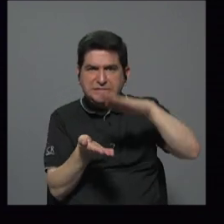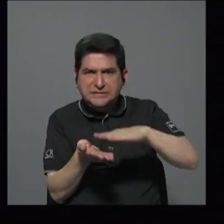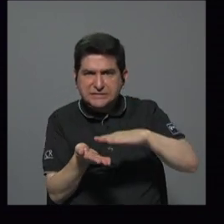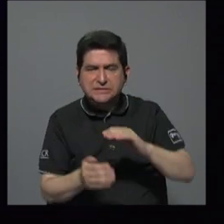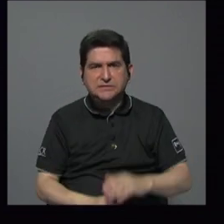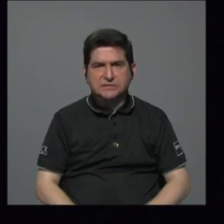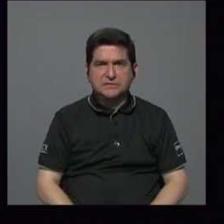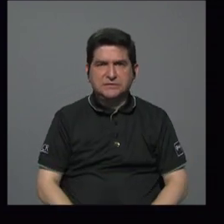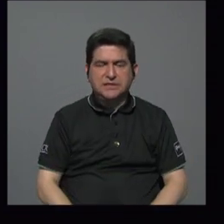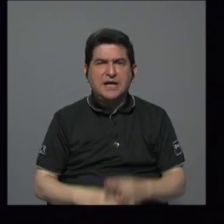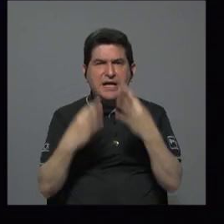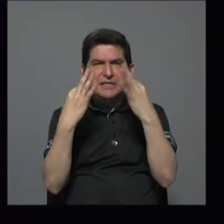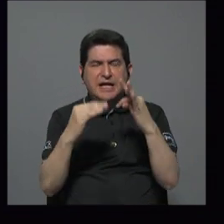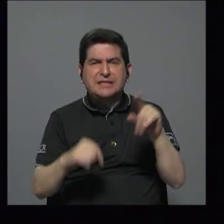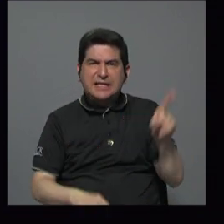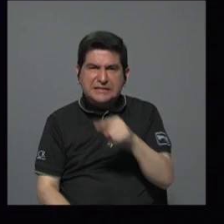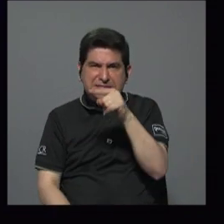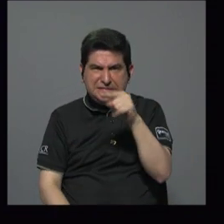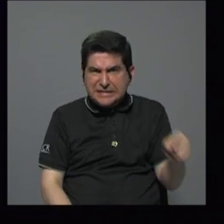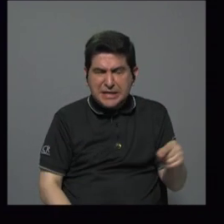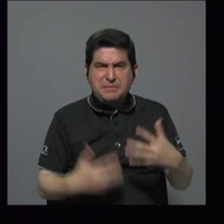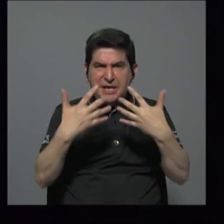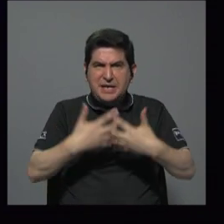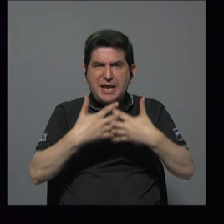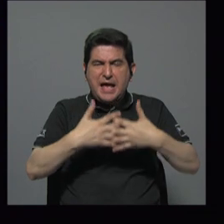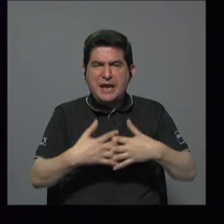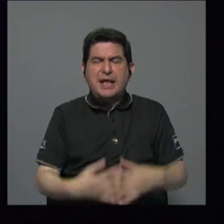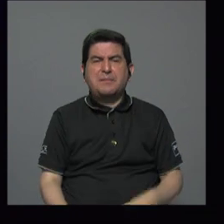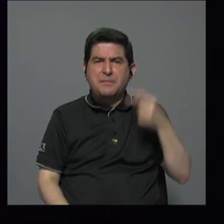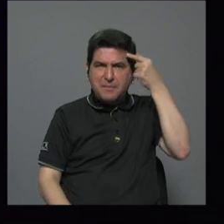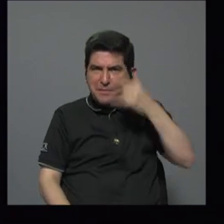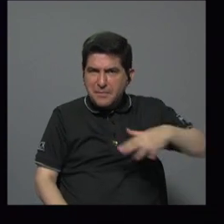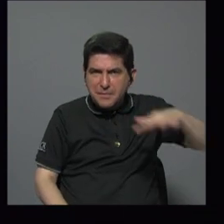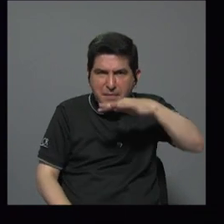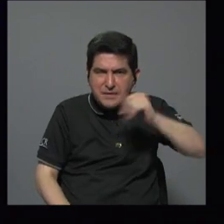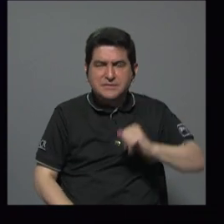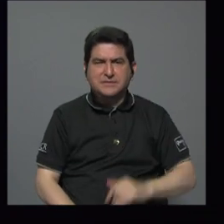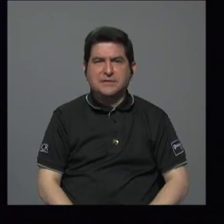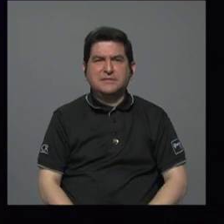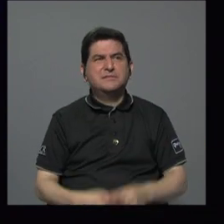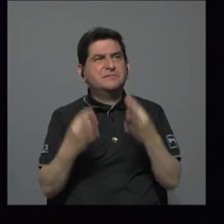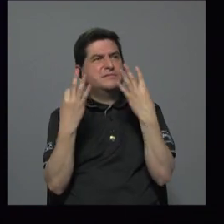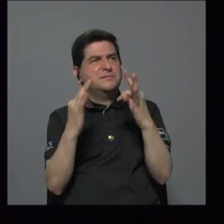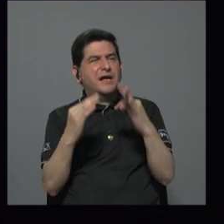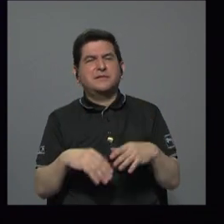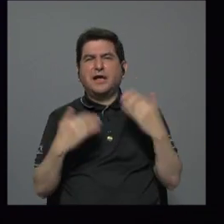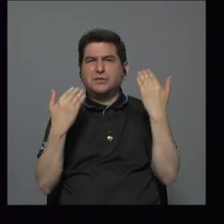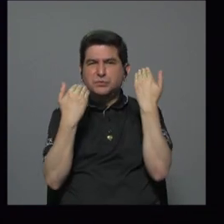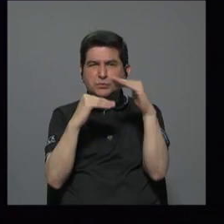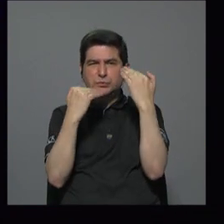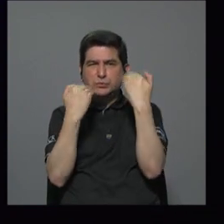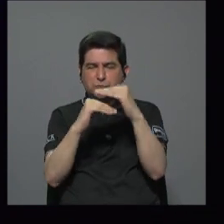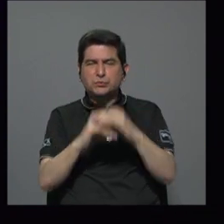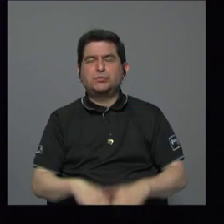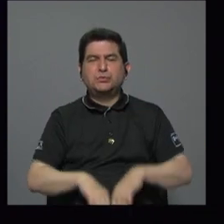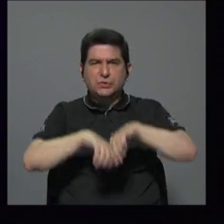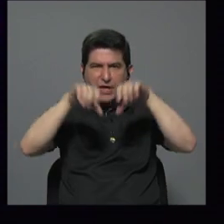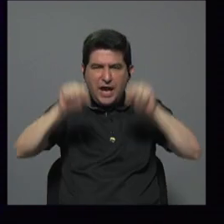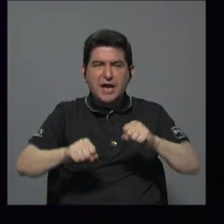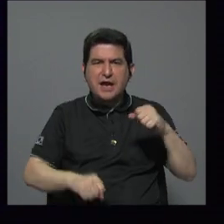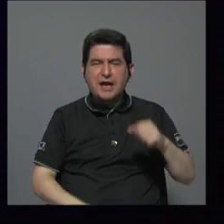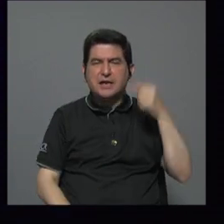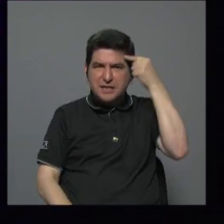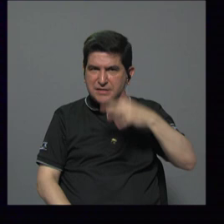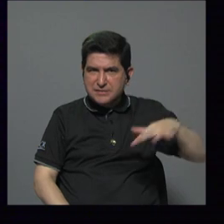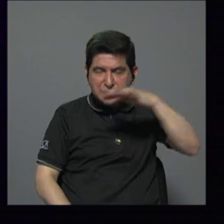buscan eliminar empresas del Estado buscan reducir el aparato estatal mi